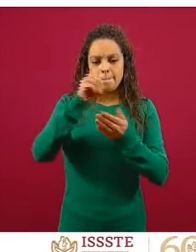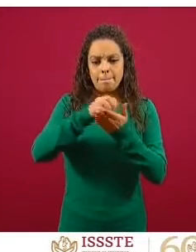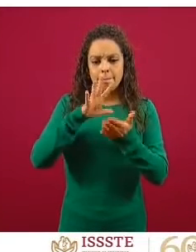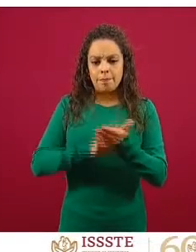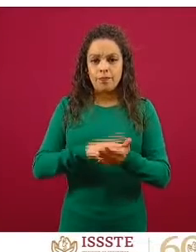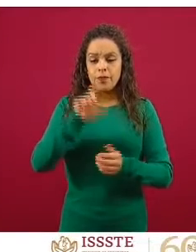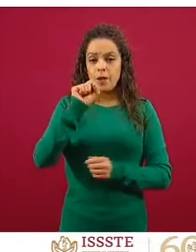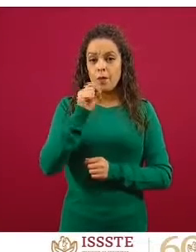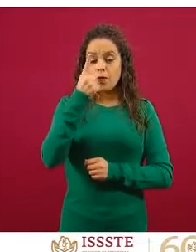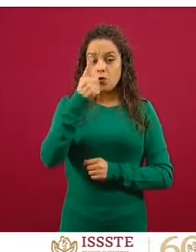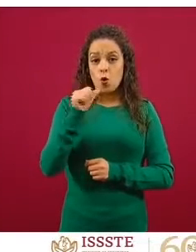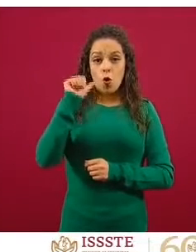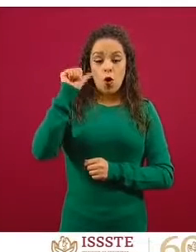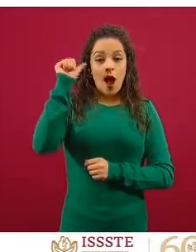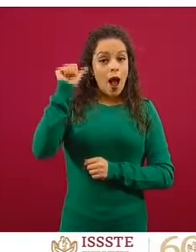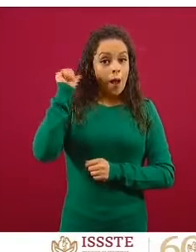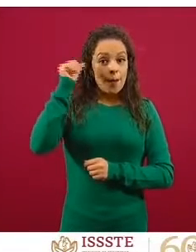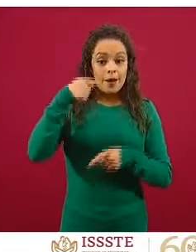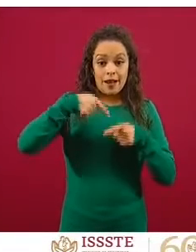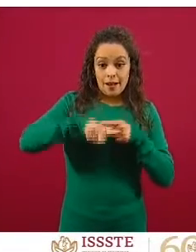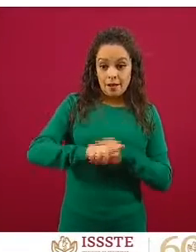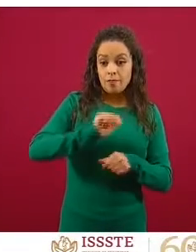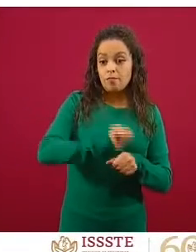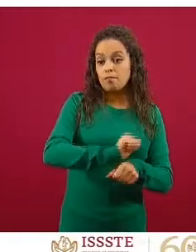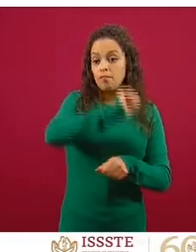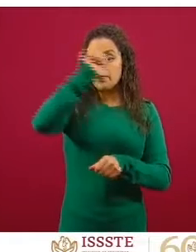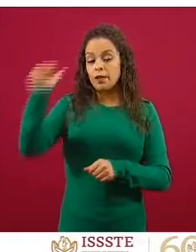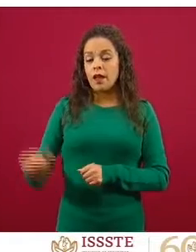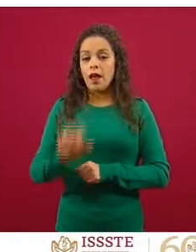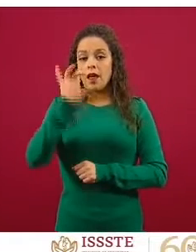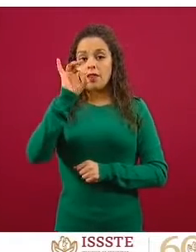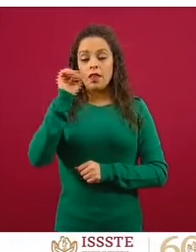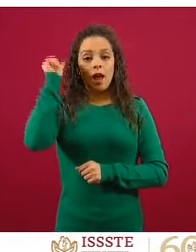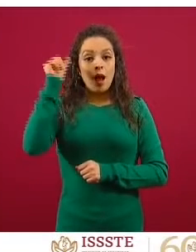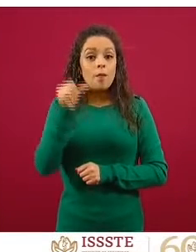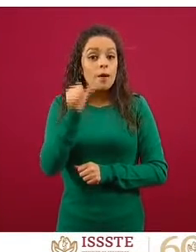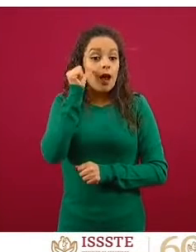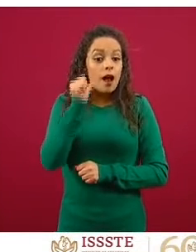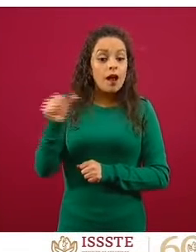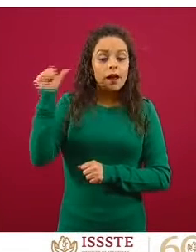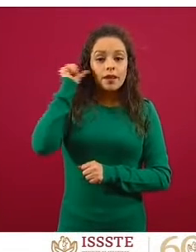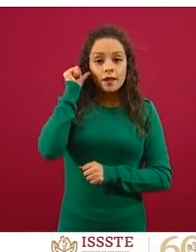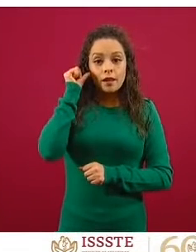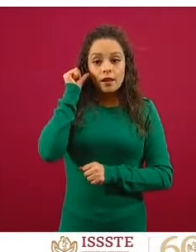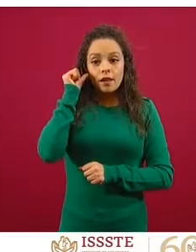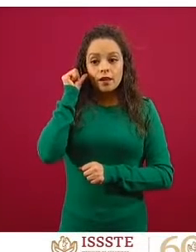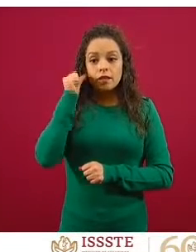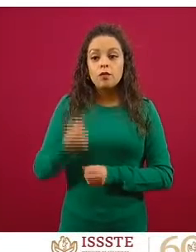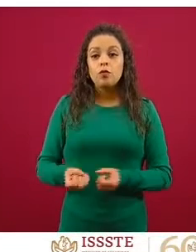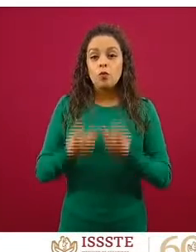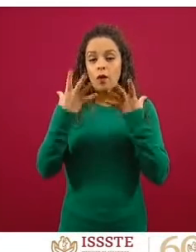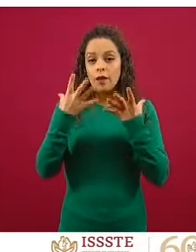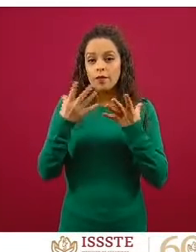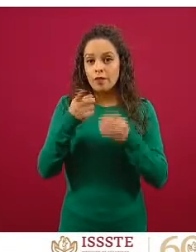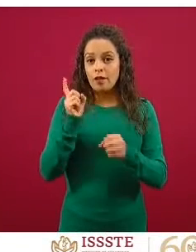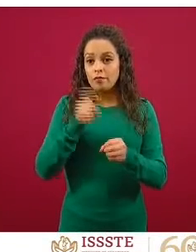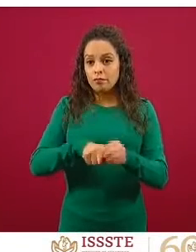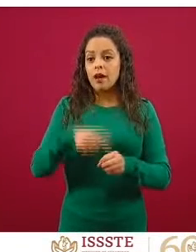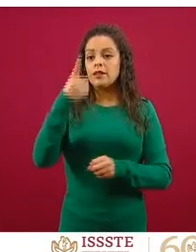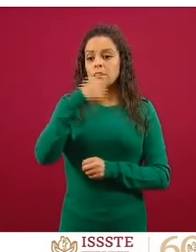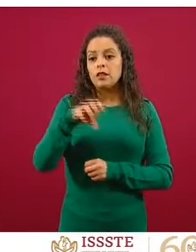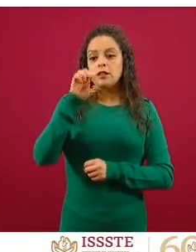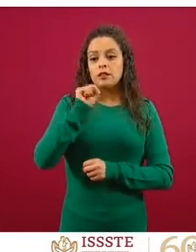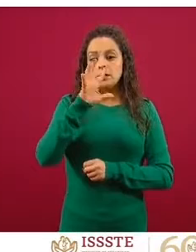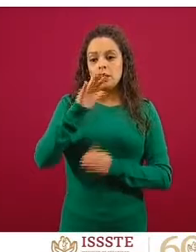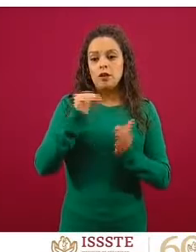de abril. Al día de ayer cerramos el registro con un total de 165 mil 765